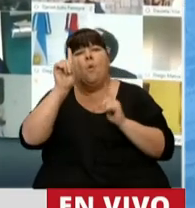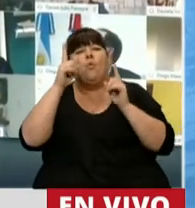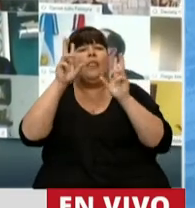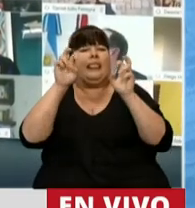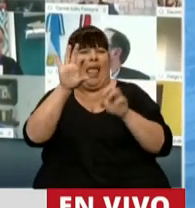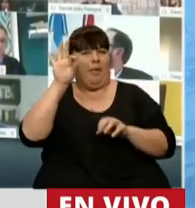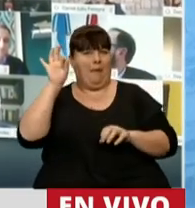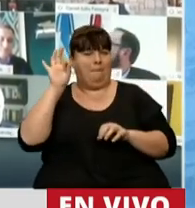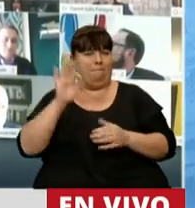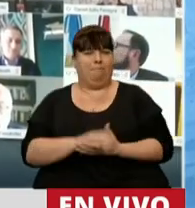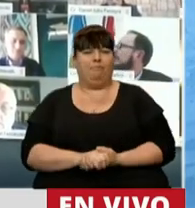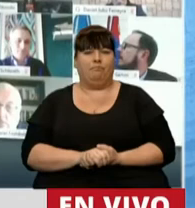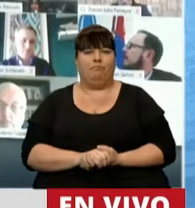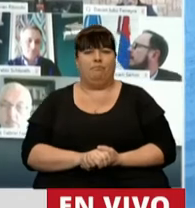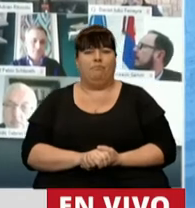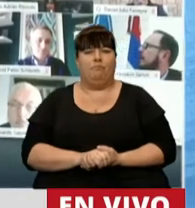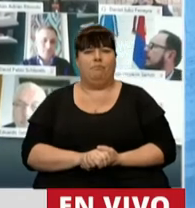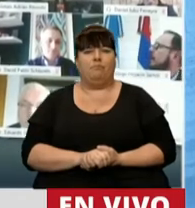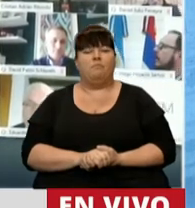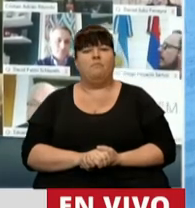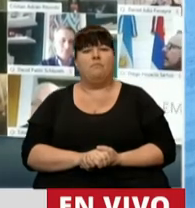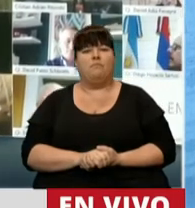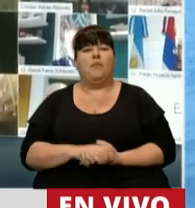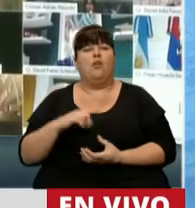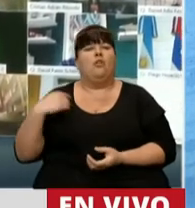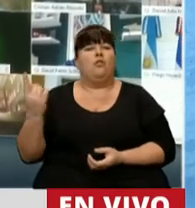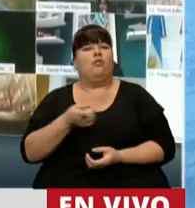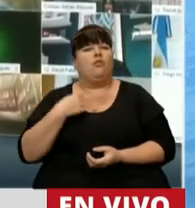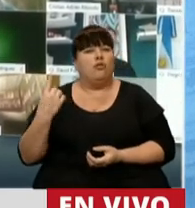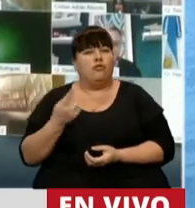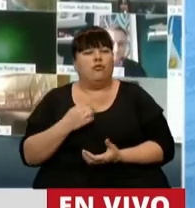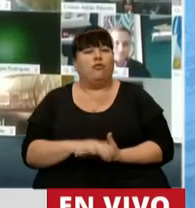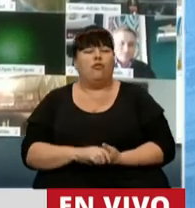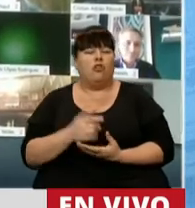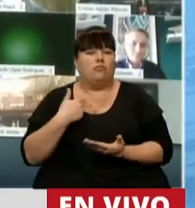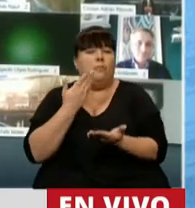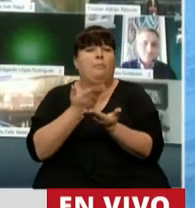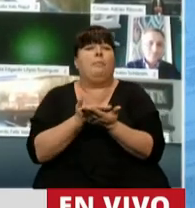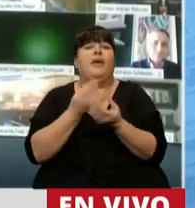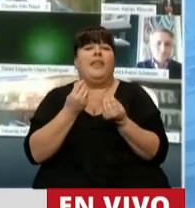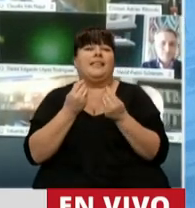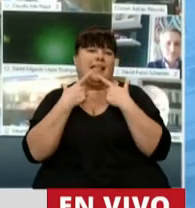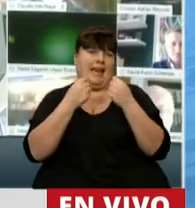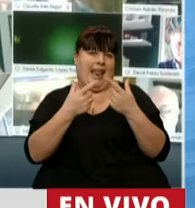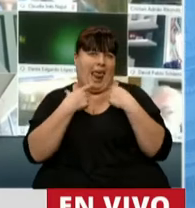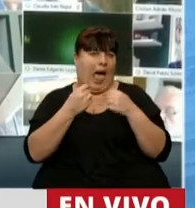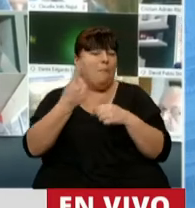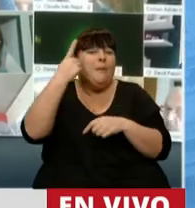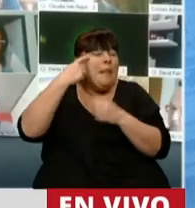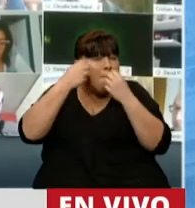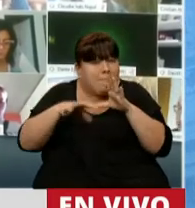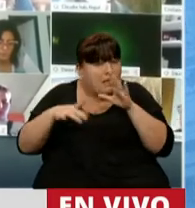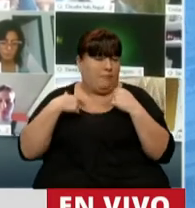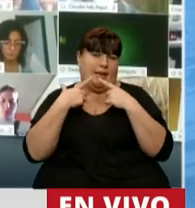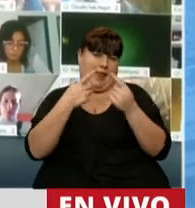de los temas, que sí, nosotros planteábamos que fue un reclamo desde el primer día